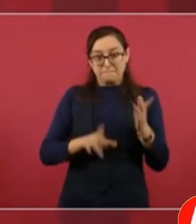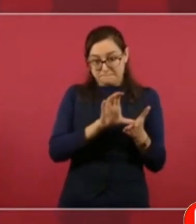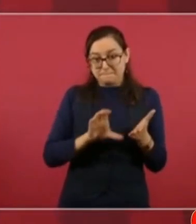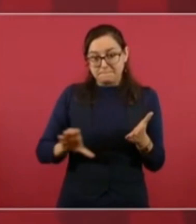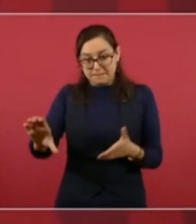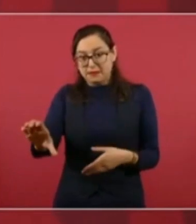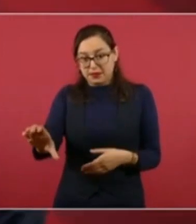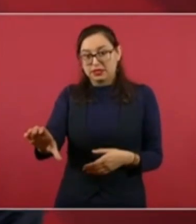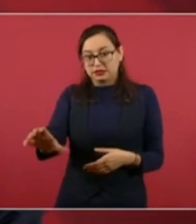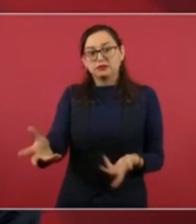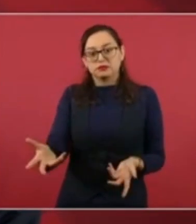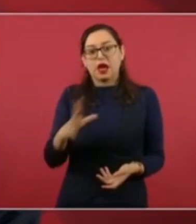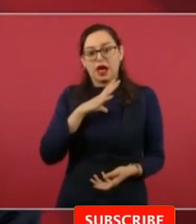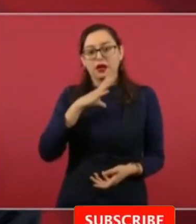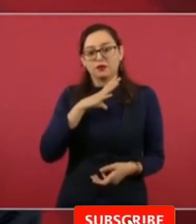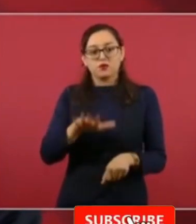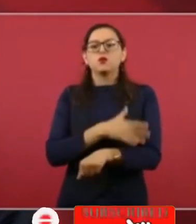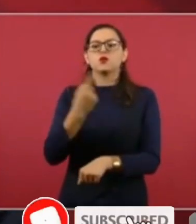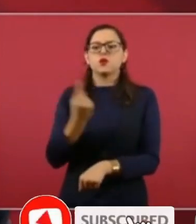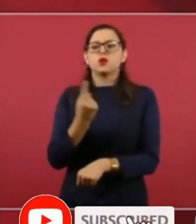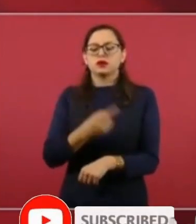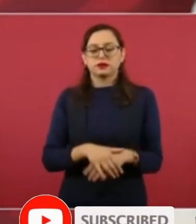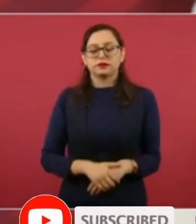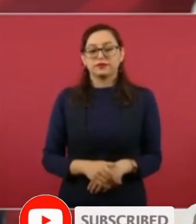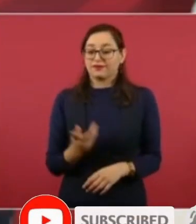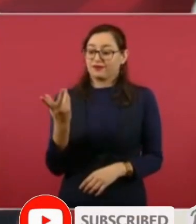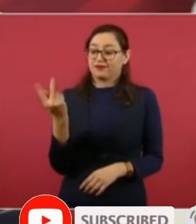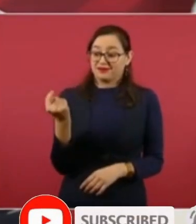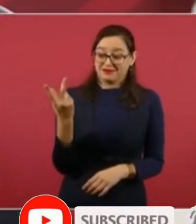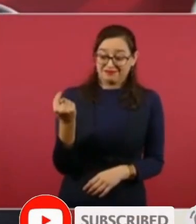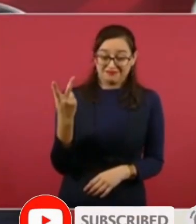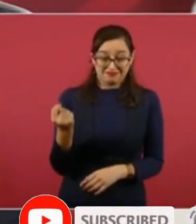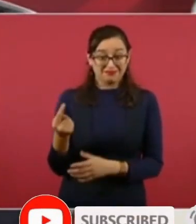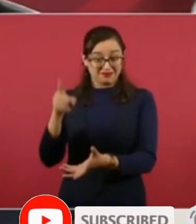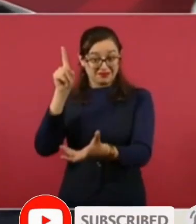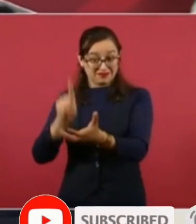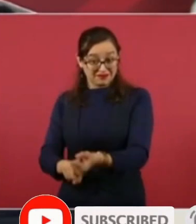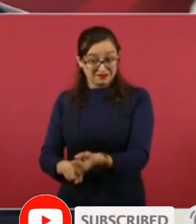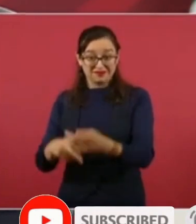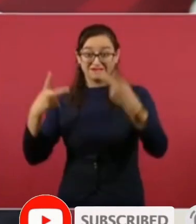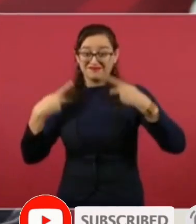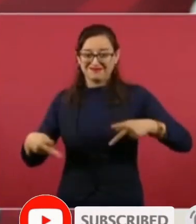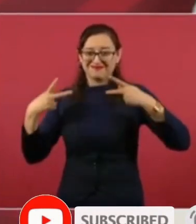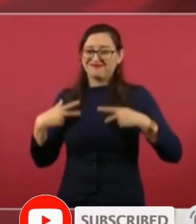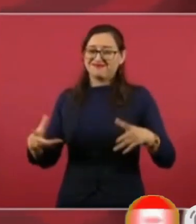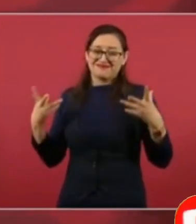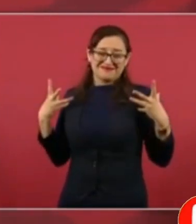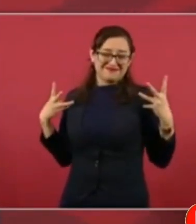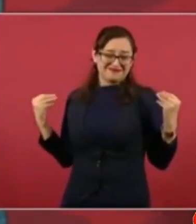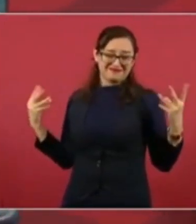todavía la ven se enteran de las noticias